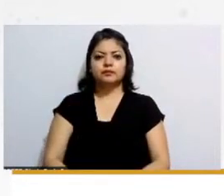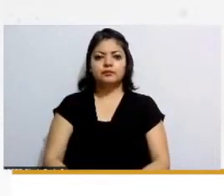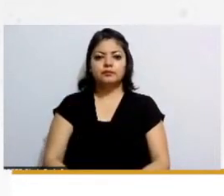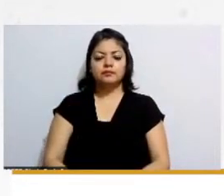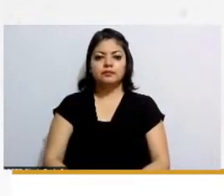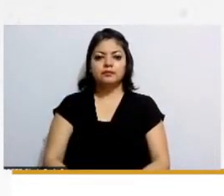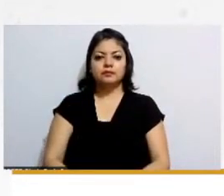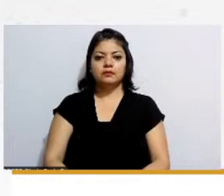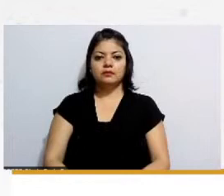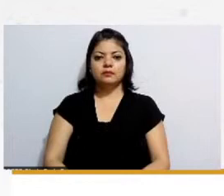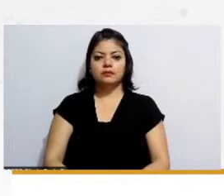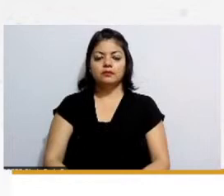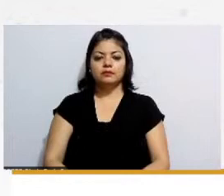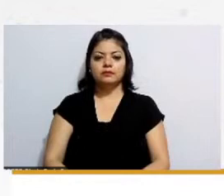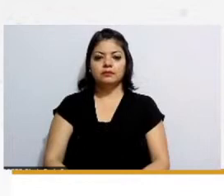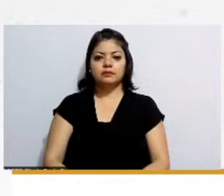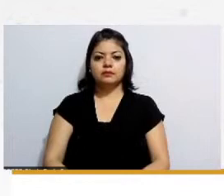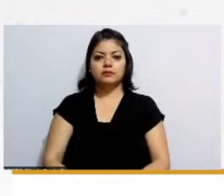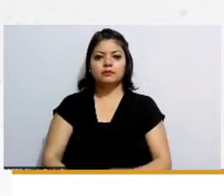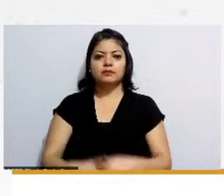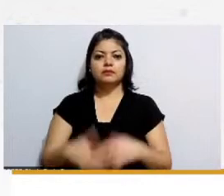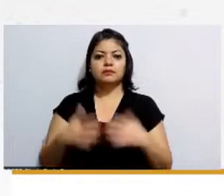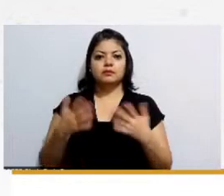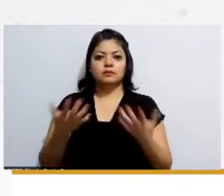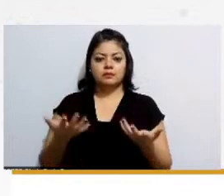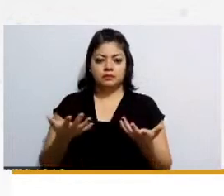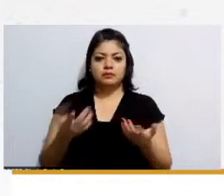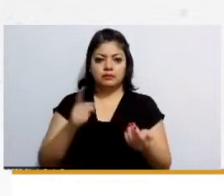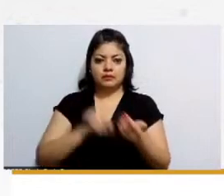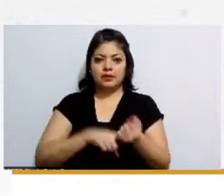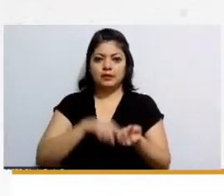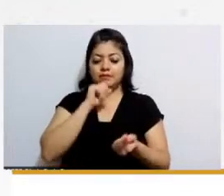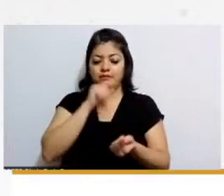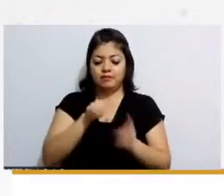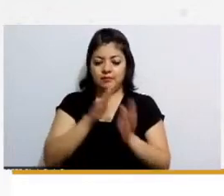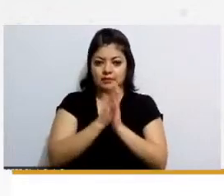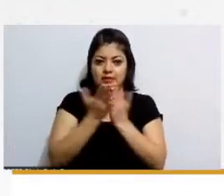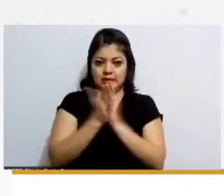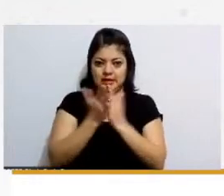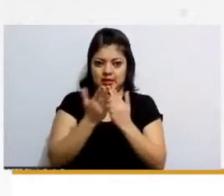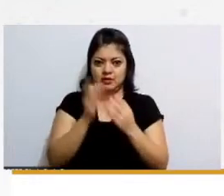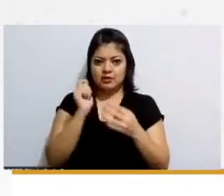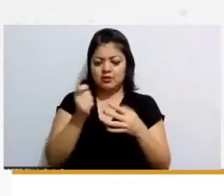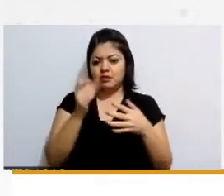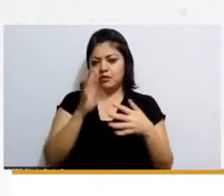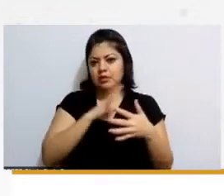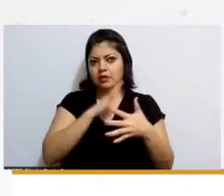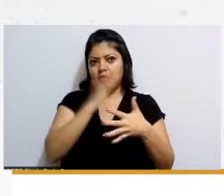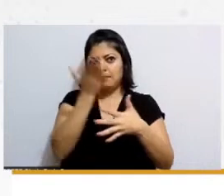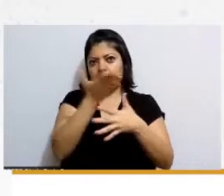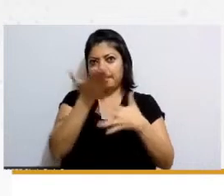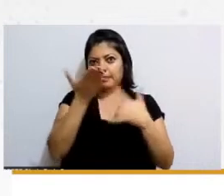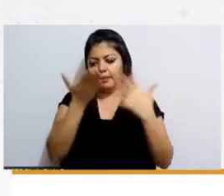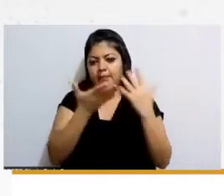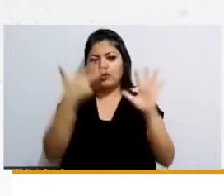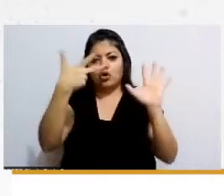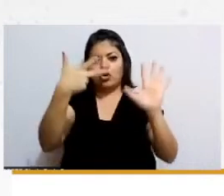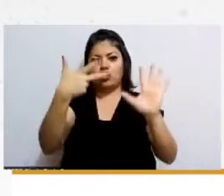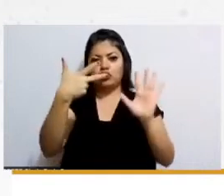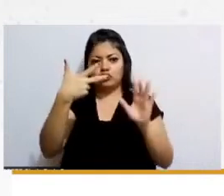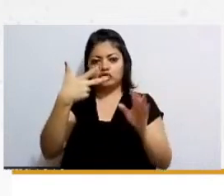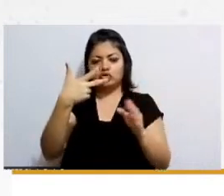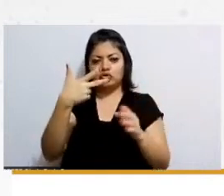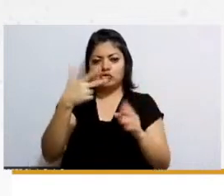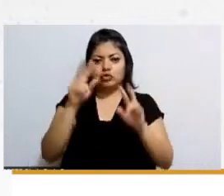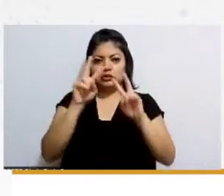bueno pues miren el libro el cuaderno está dividido en ocho en ocho temas el cuaderno y